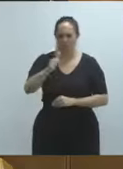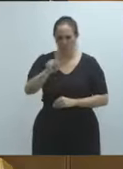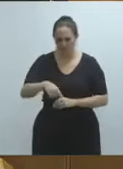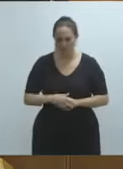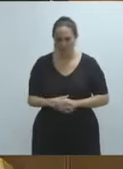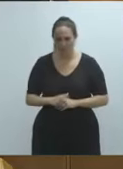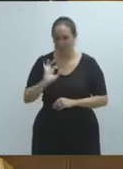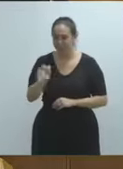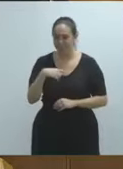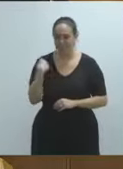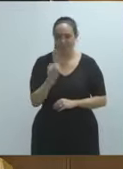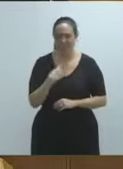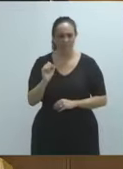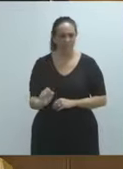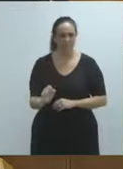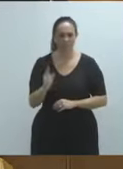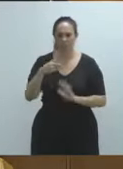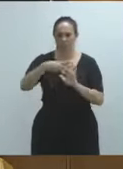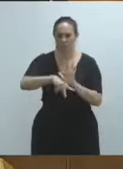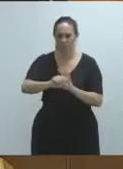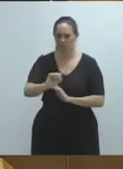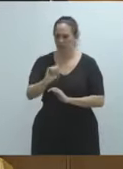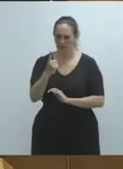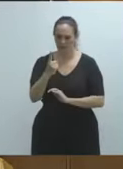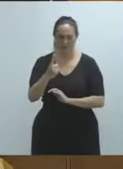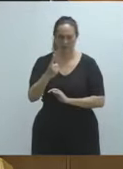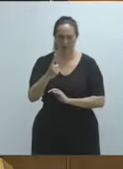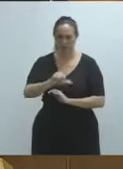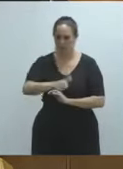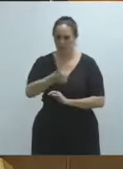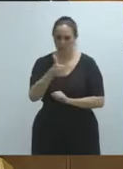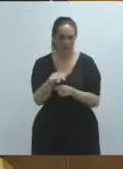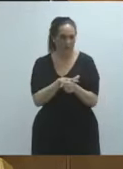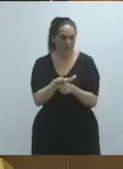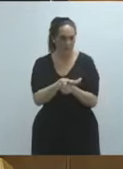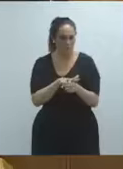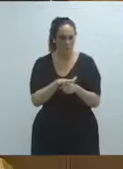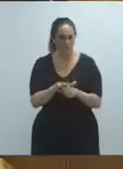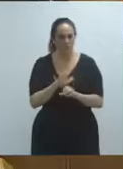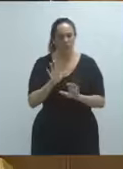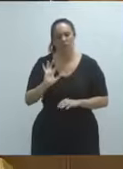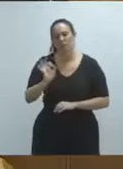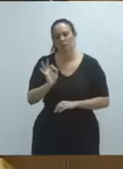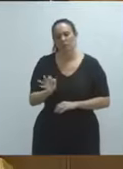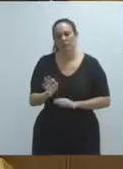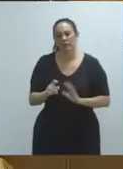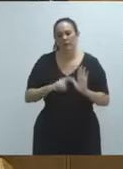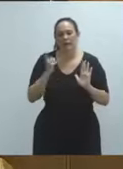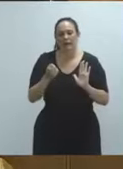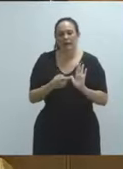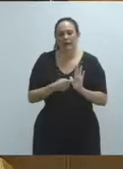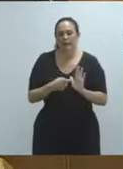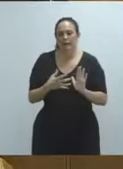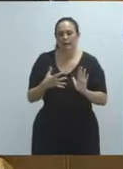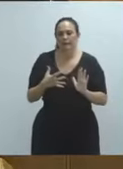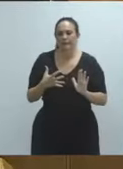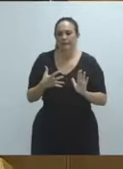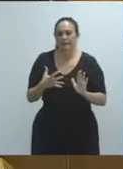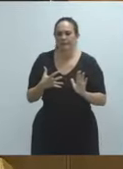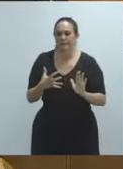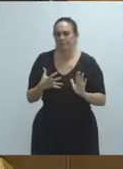fuimos los primeros en aprobar una normativa en esta materia, pero también es cierto que la ley no se ha podido explotar